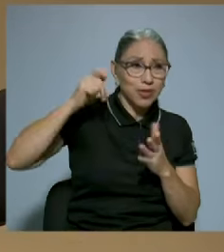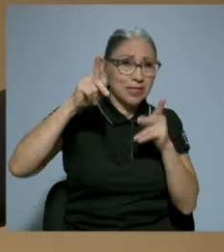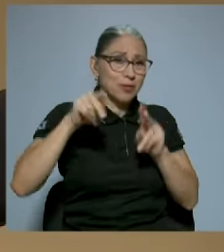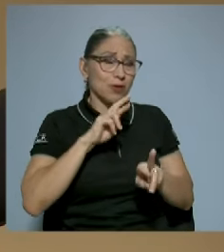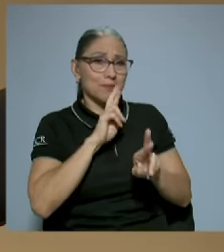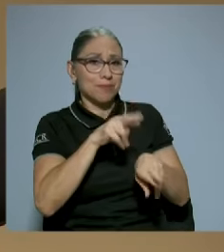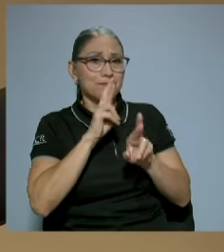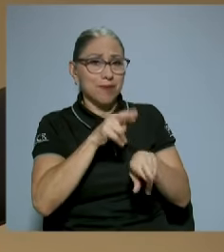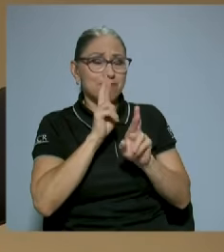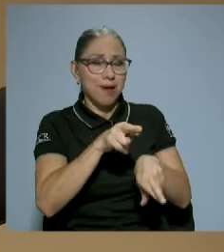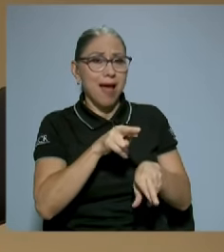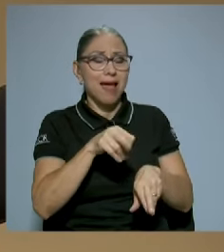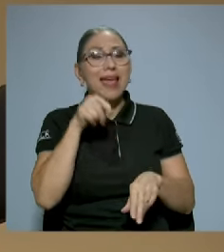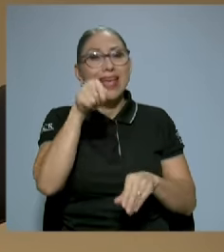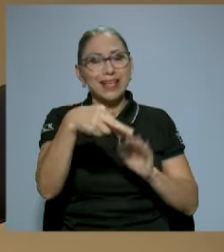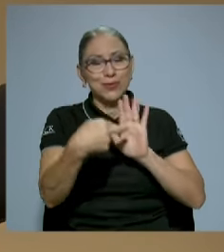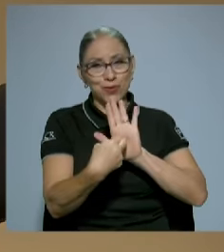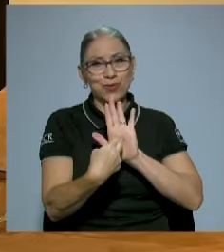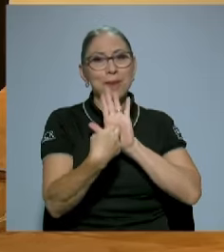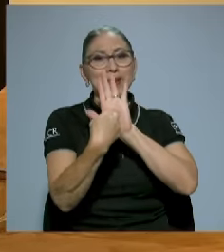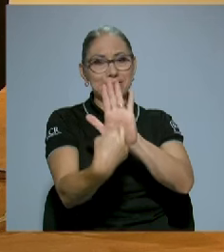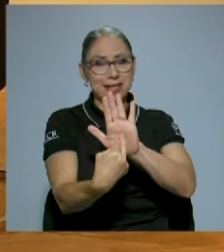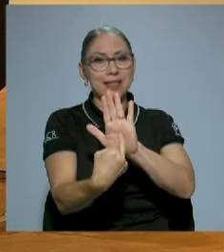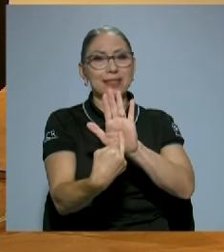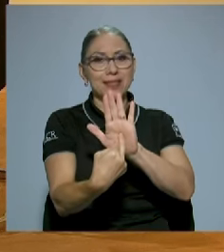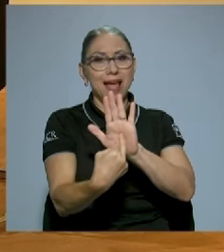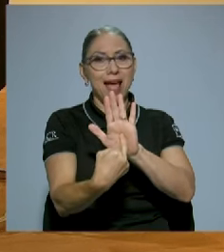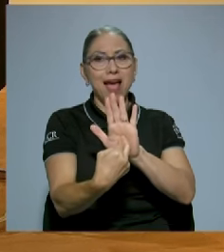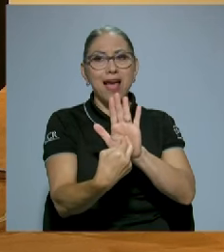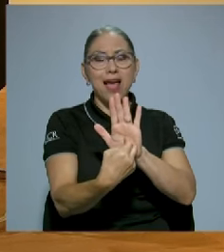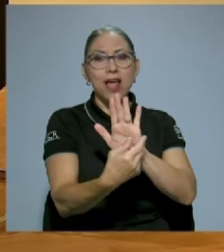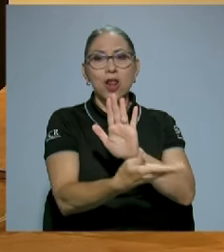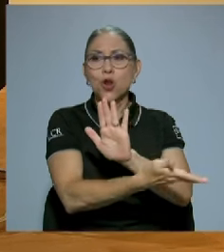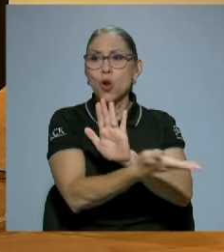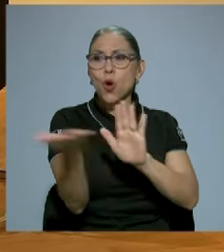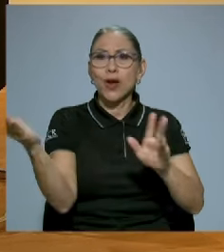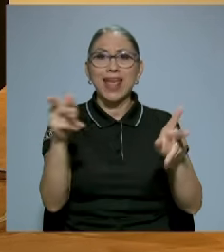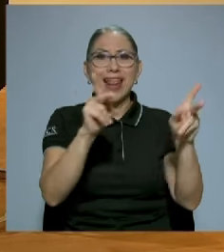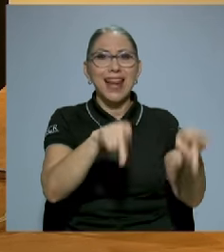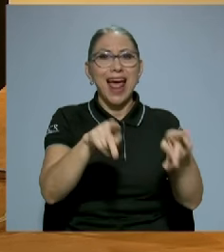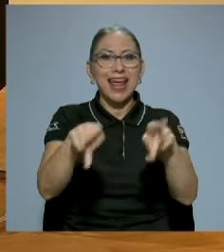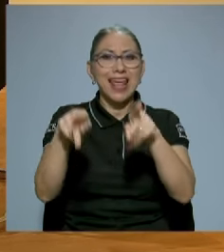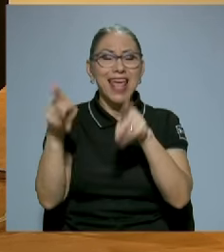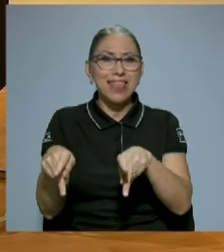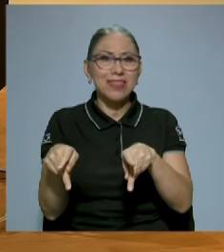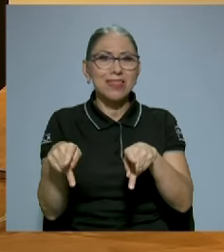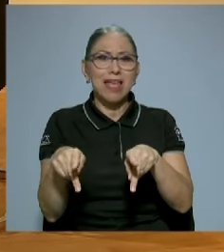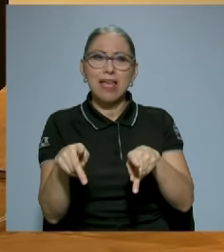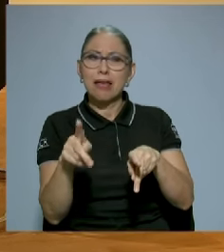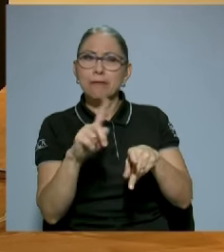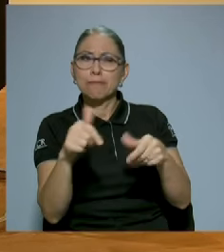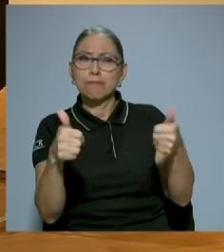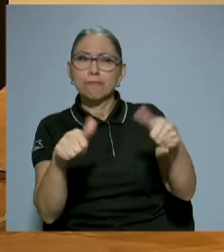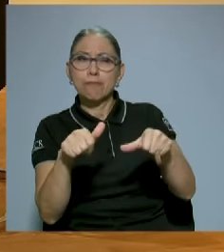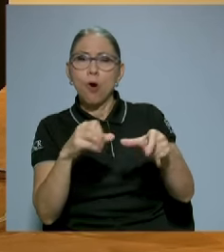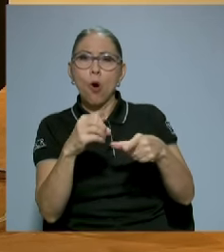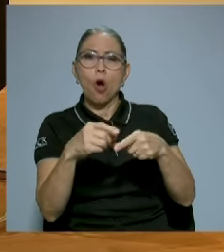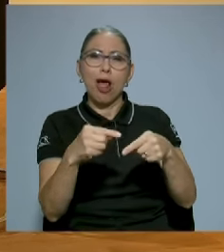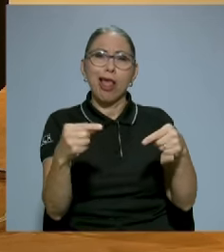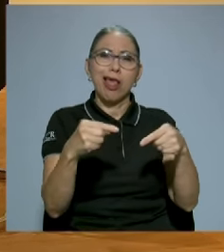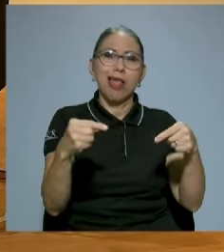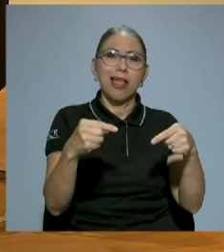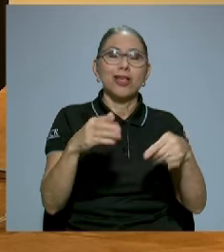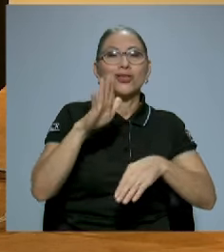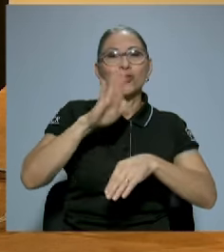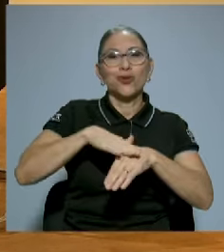representan lo que la gente objetaba de lo que la prensa libre